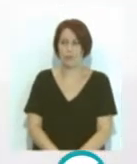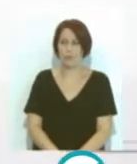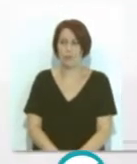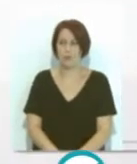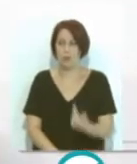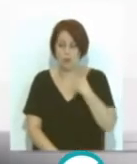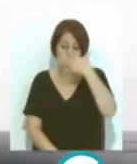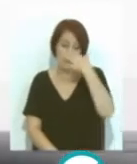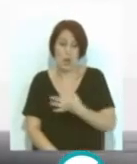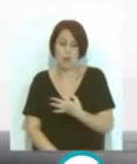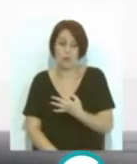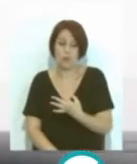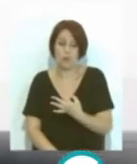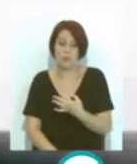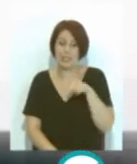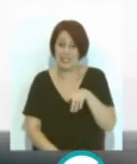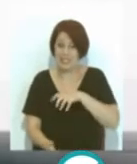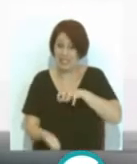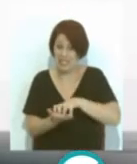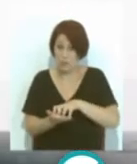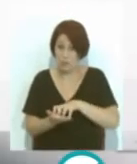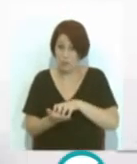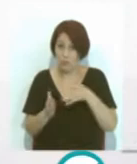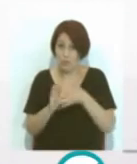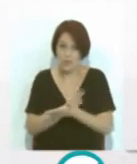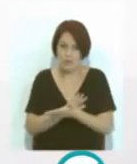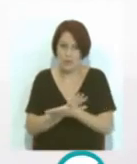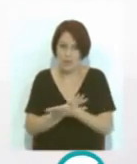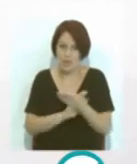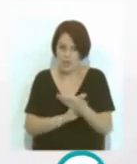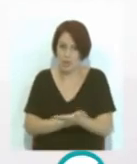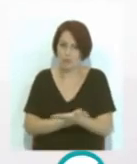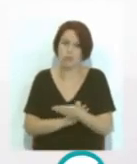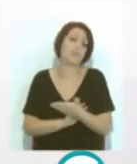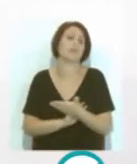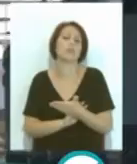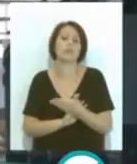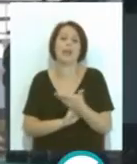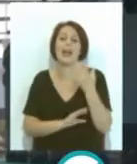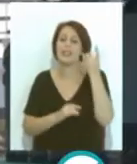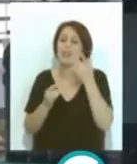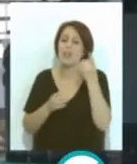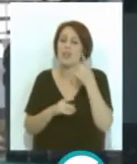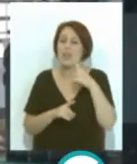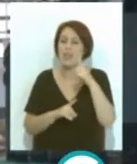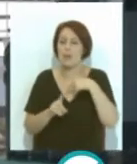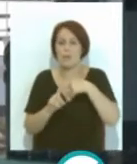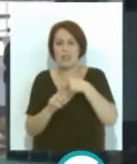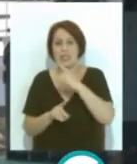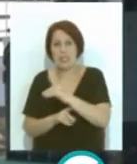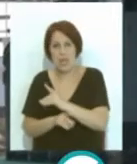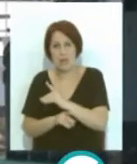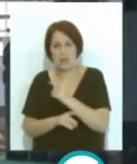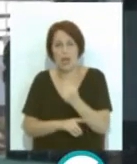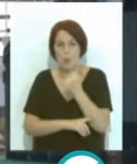Yo creo firmemente que este centro va a suponer un espaldarazo extraordinario a las actividades de I más D que necesitan